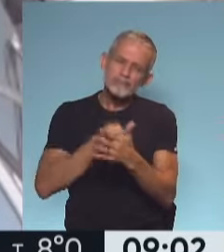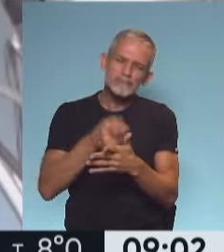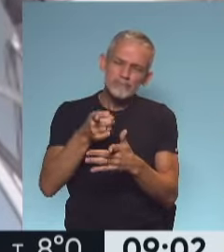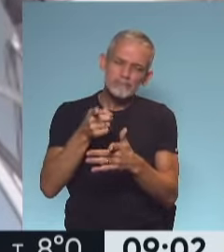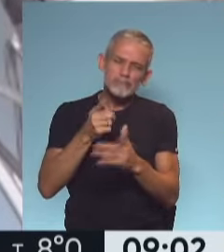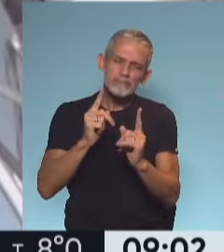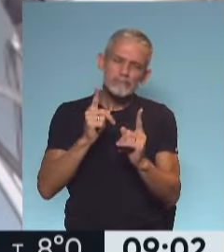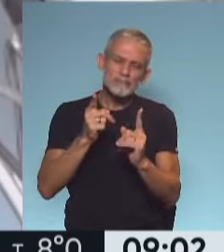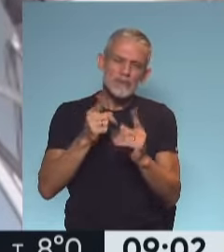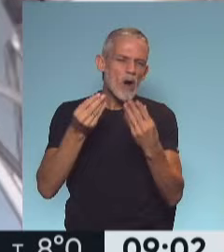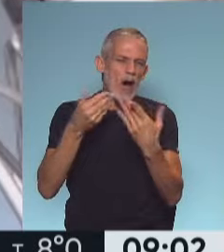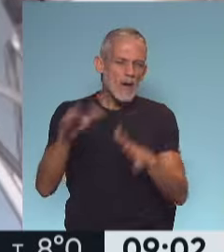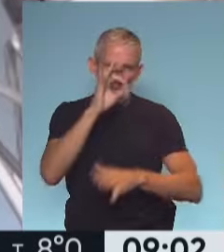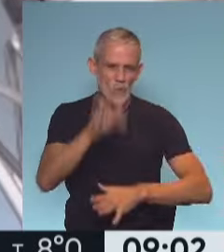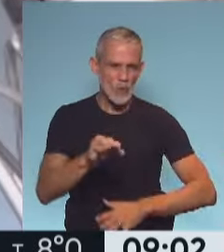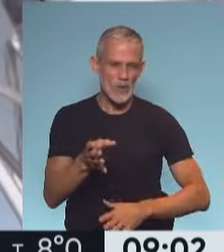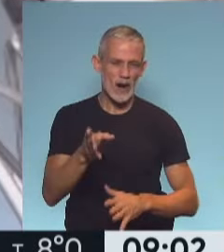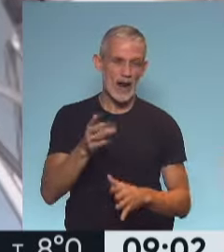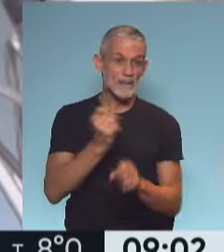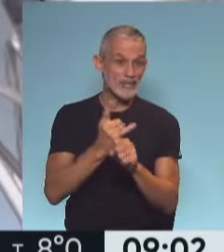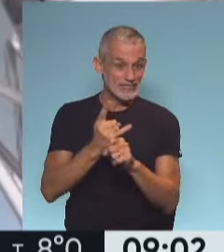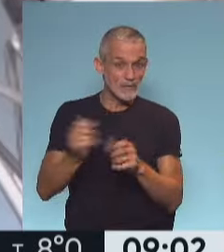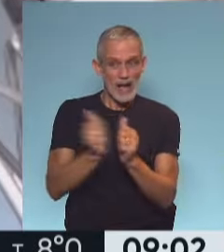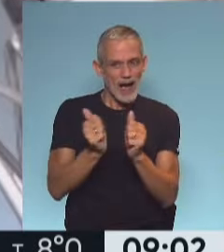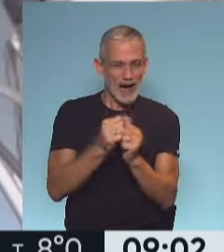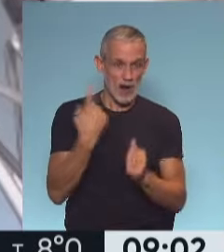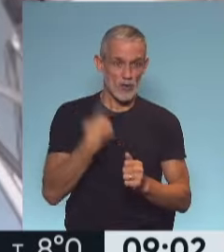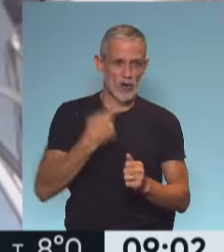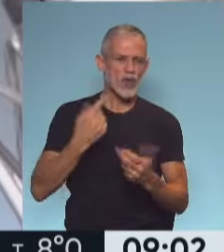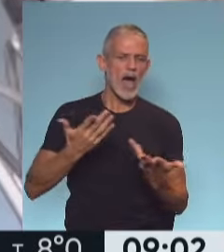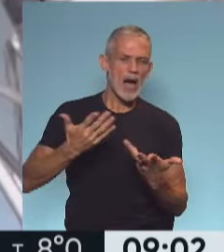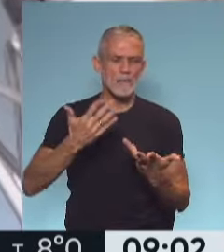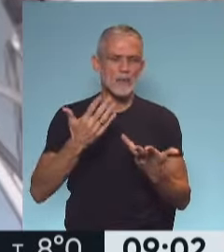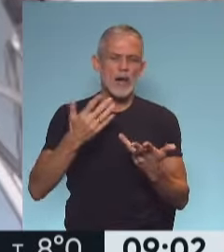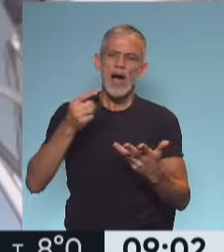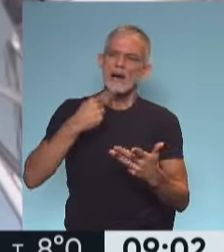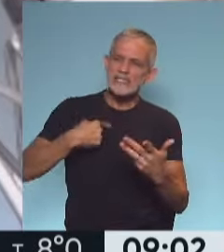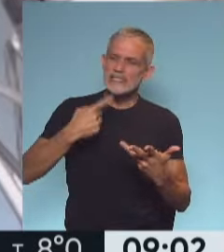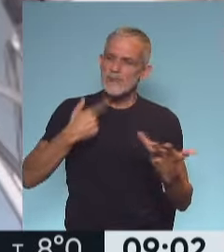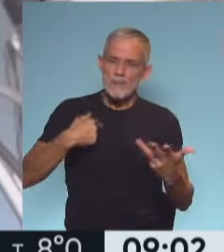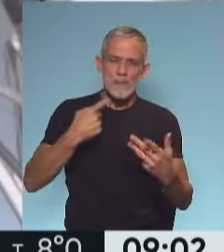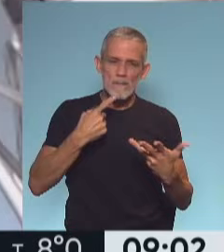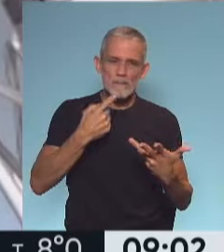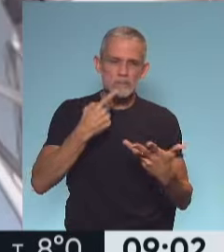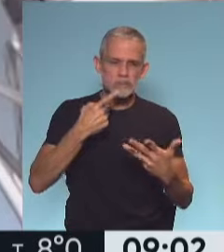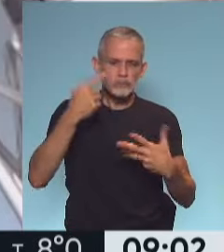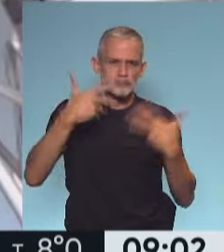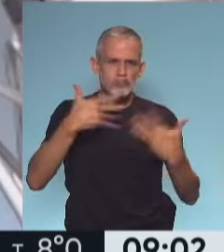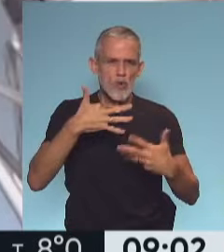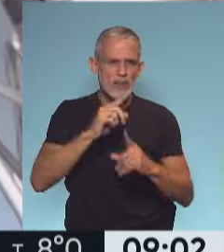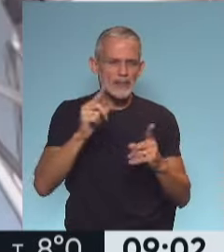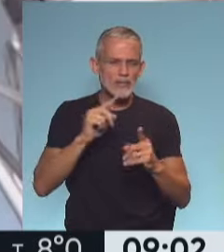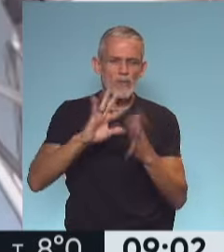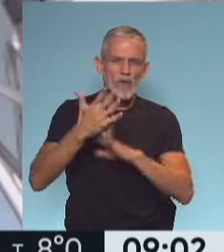inclaudicable realmente. Y siempre acompañándonos para poder encontrar esas respuestas que a veces son complejas y traducirlas de una manera